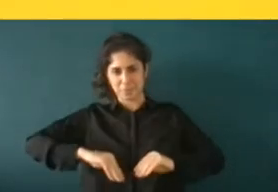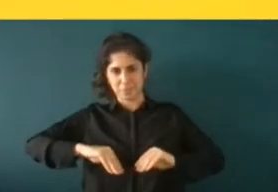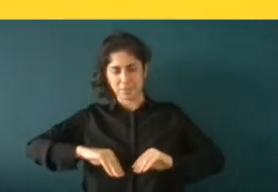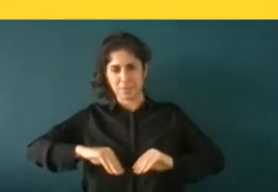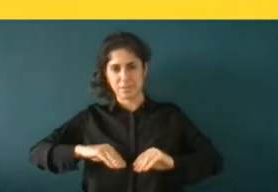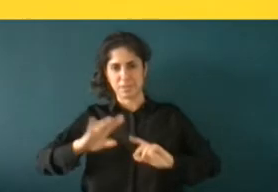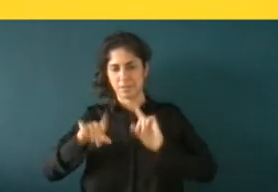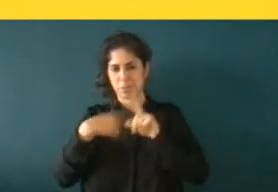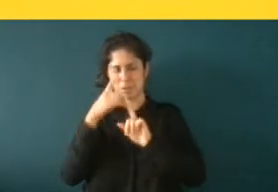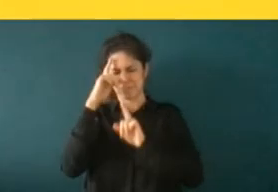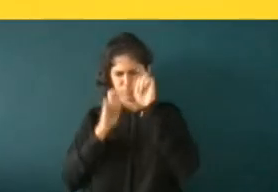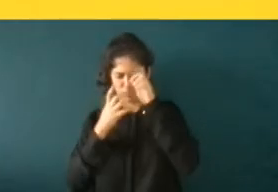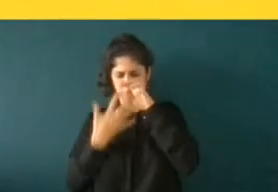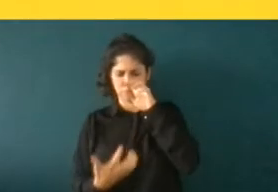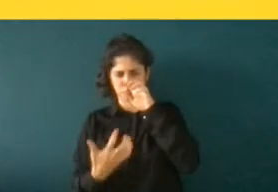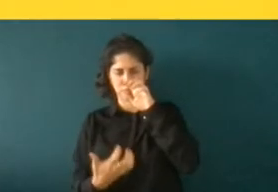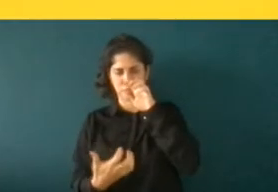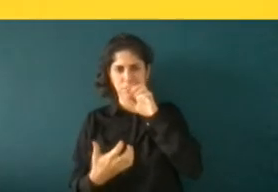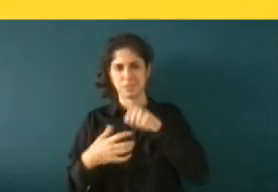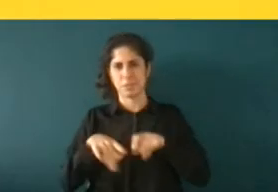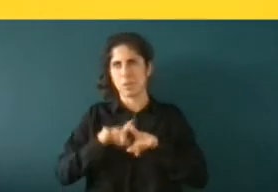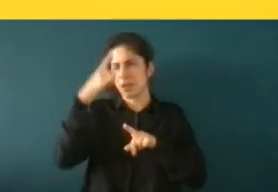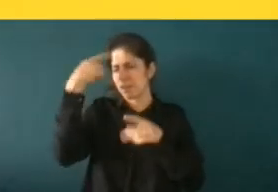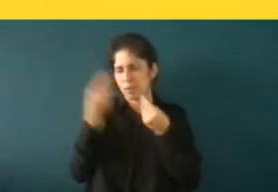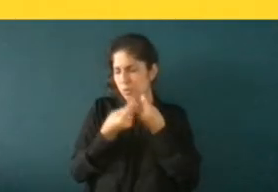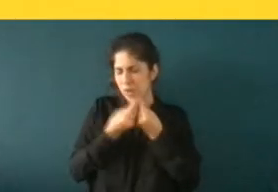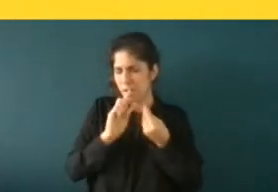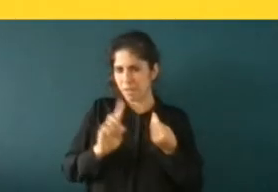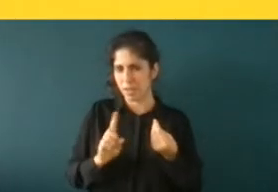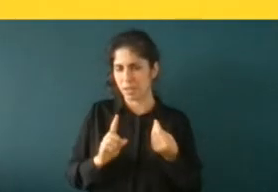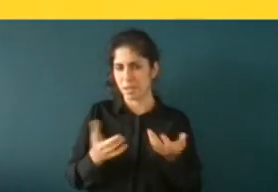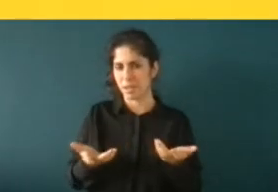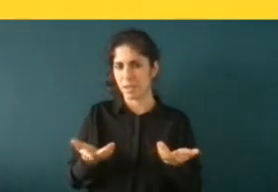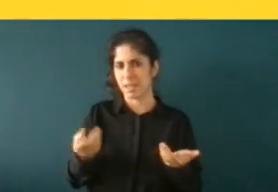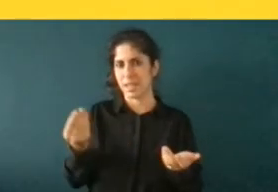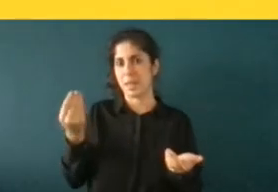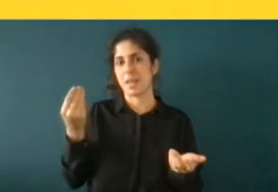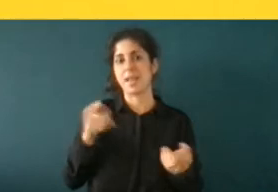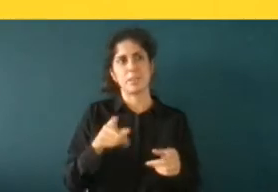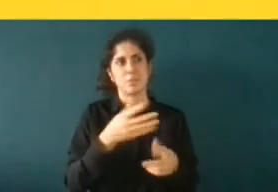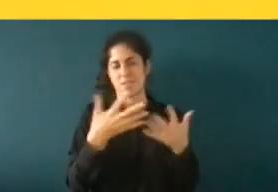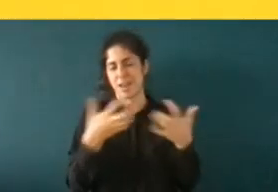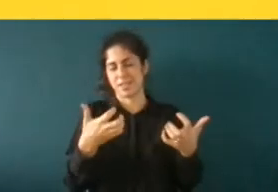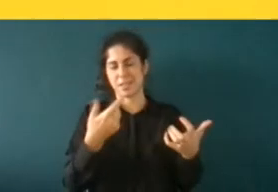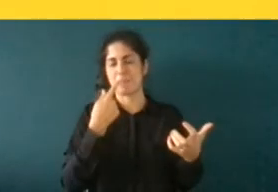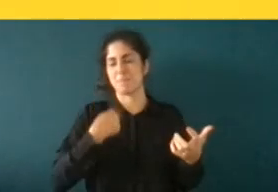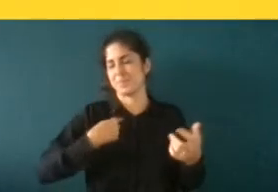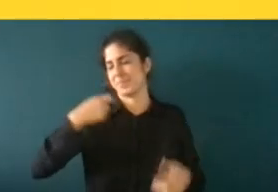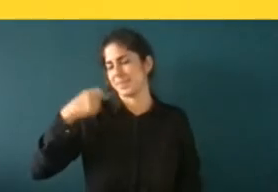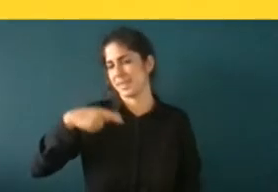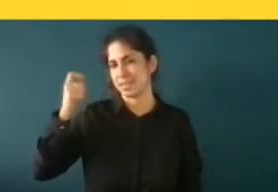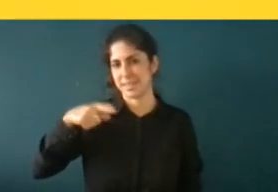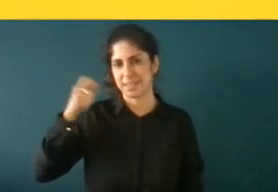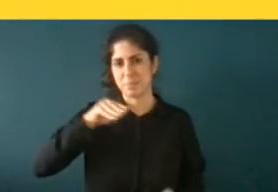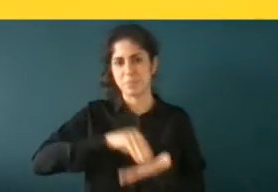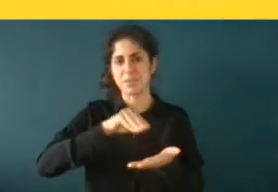preguntas tipo de pues eso de pareces ay esto también me lo han dicho cuando de repente se enteran que